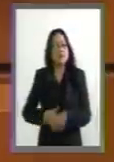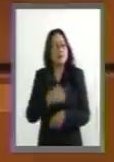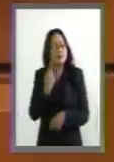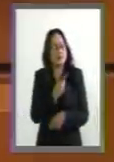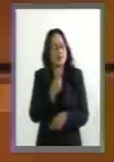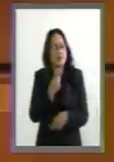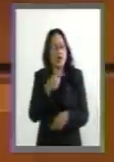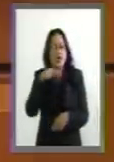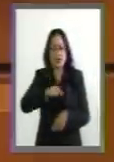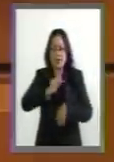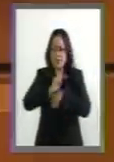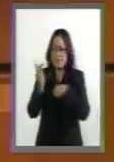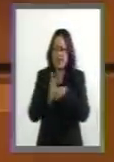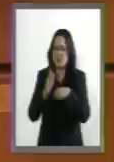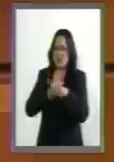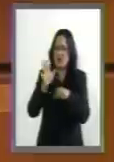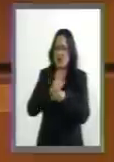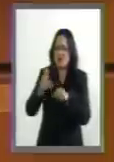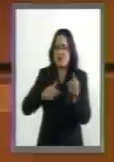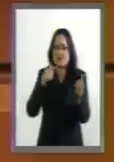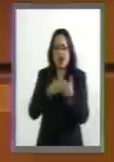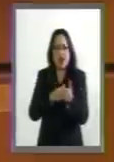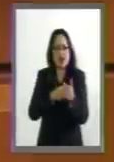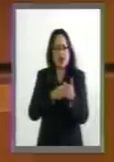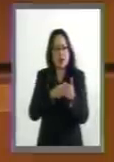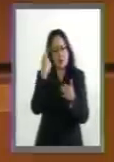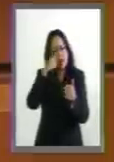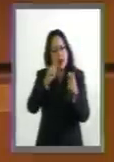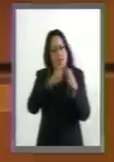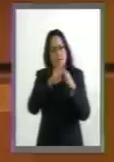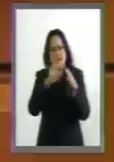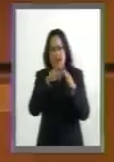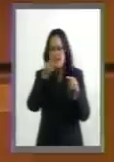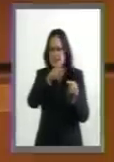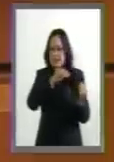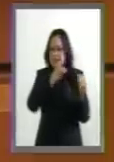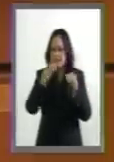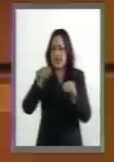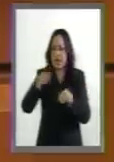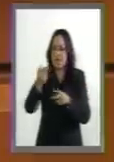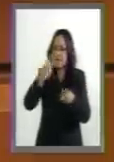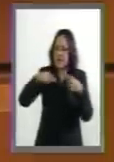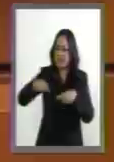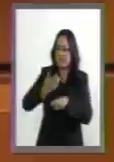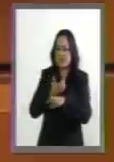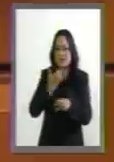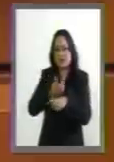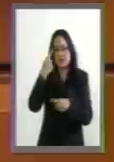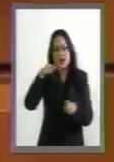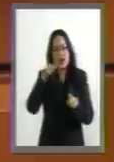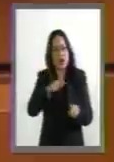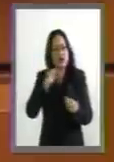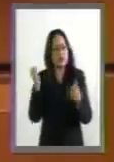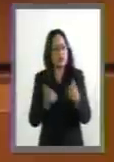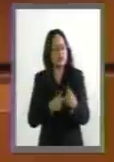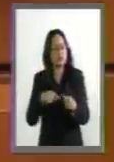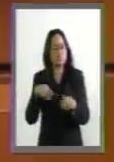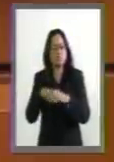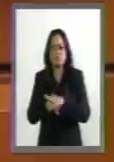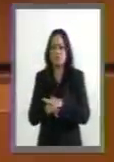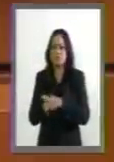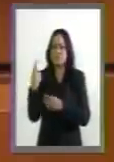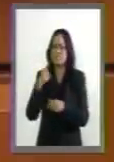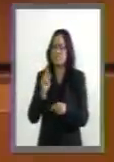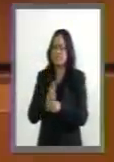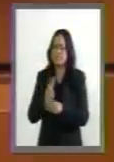todas nuestras instalaciones migratorias estén los Estados Unidos ejerciendo una función estratégica del Estado